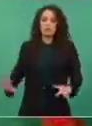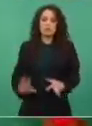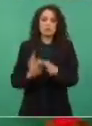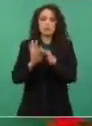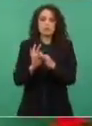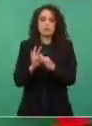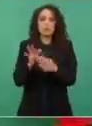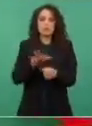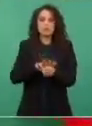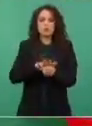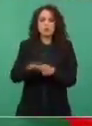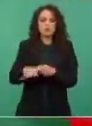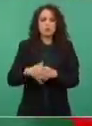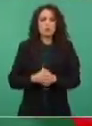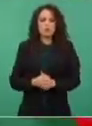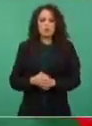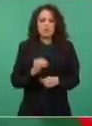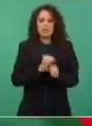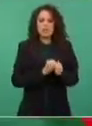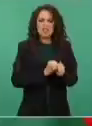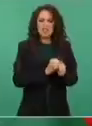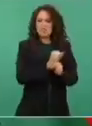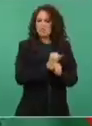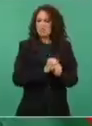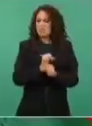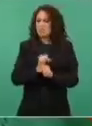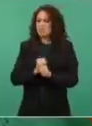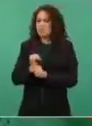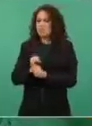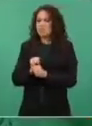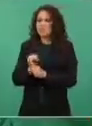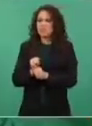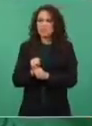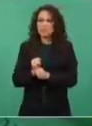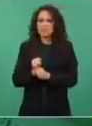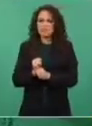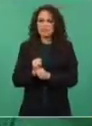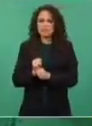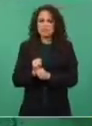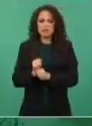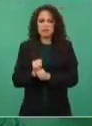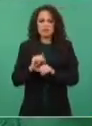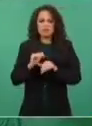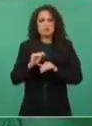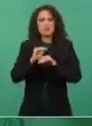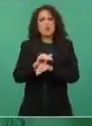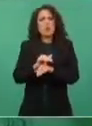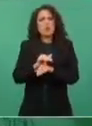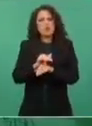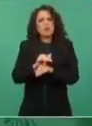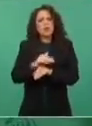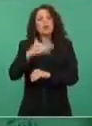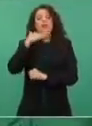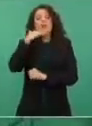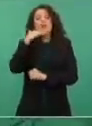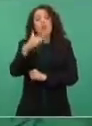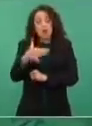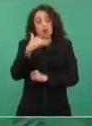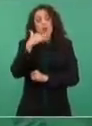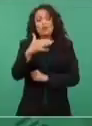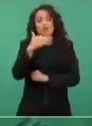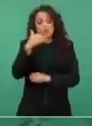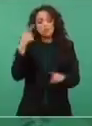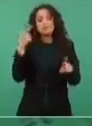de tiempo atrás, que tiene que ver con una investigación que se hizo